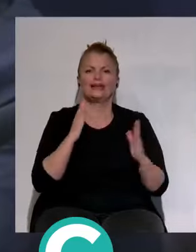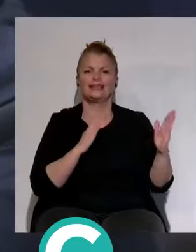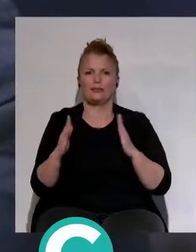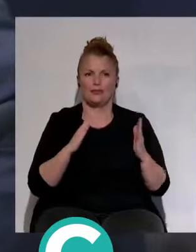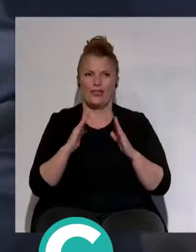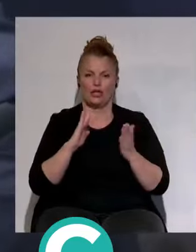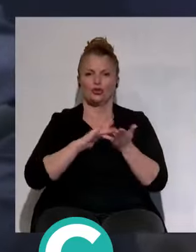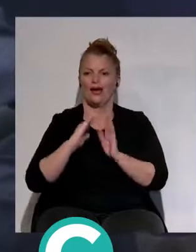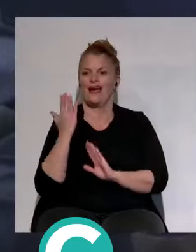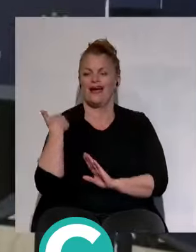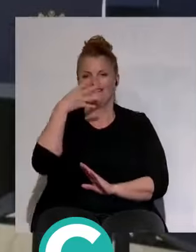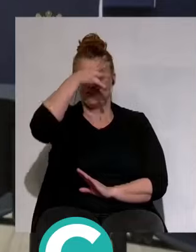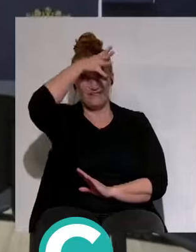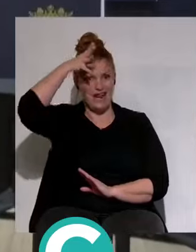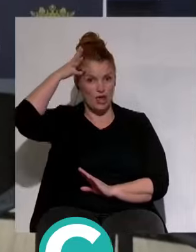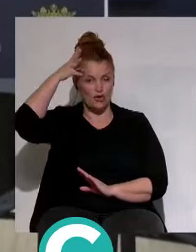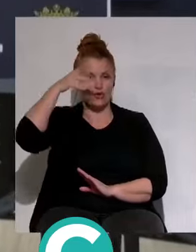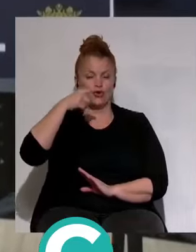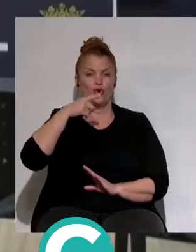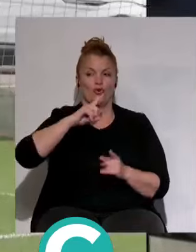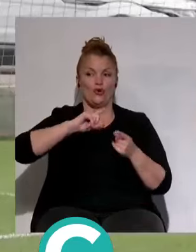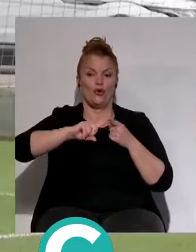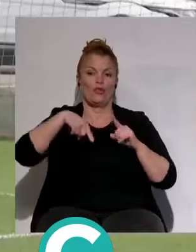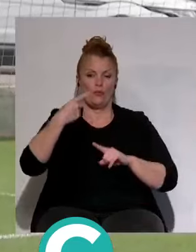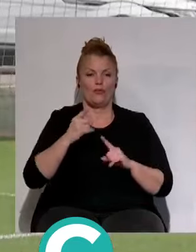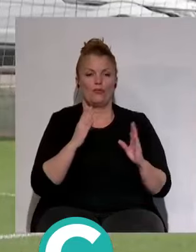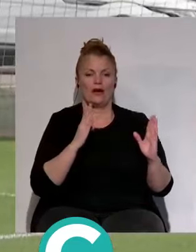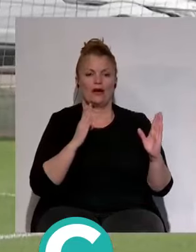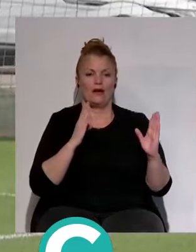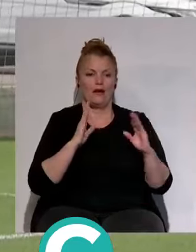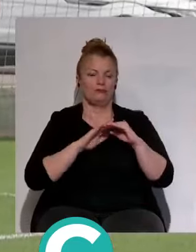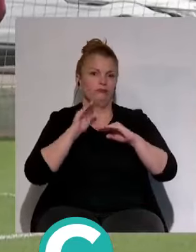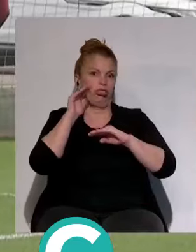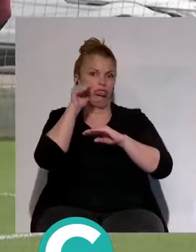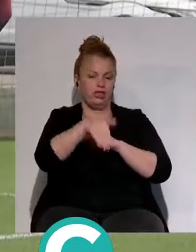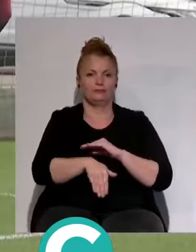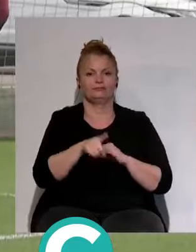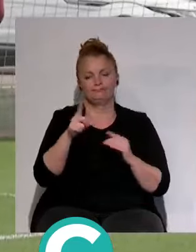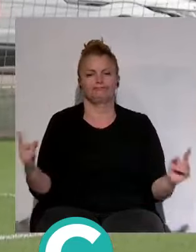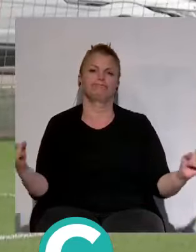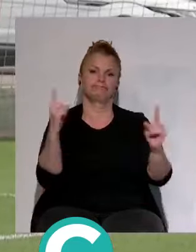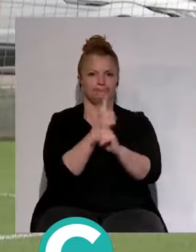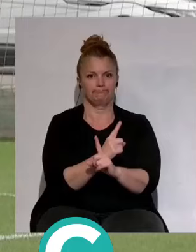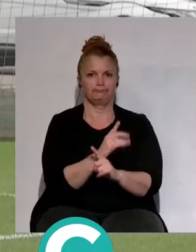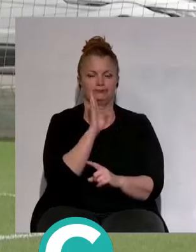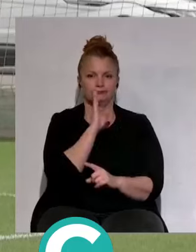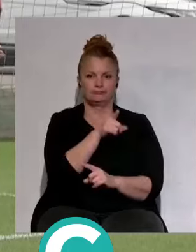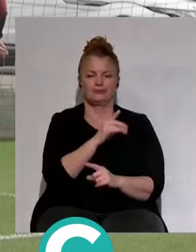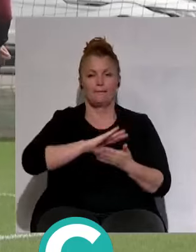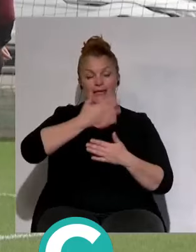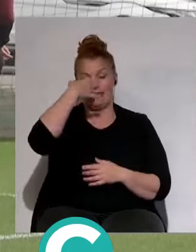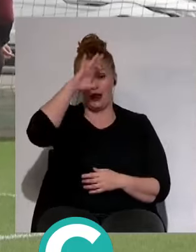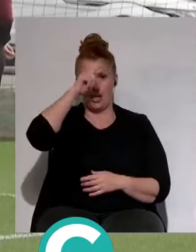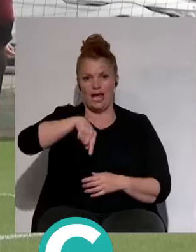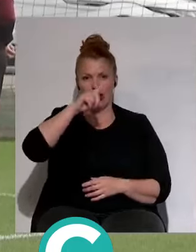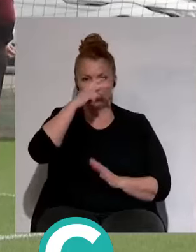pasado verano y que después de una racha realmente insostenible, pues era cesado en el mes de enero de este